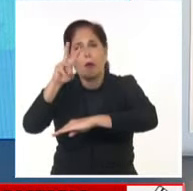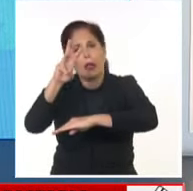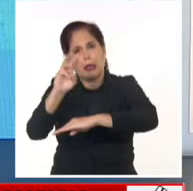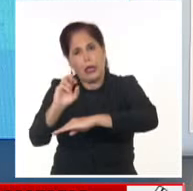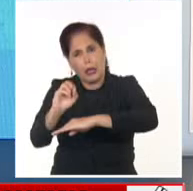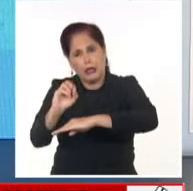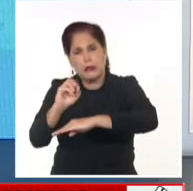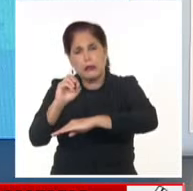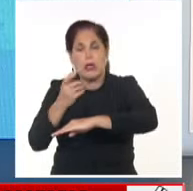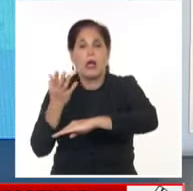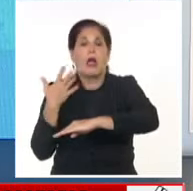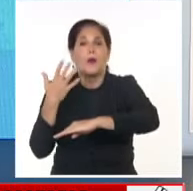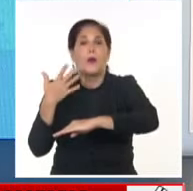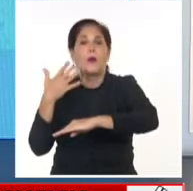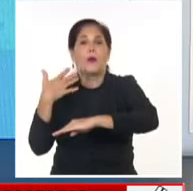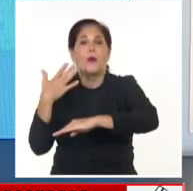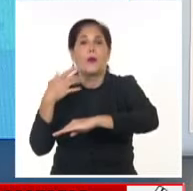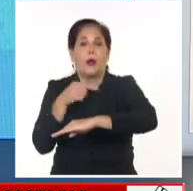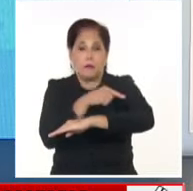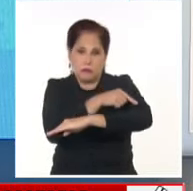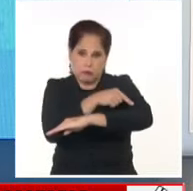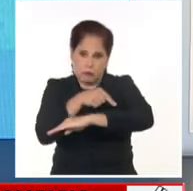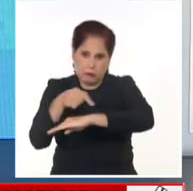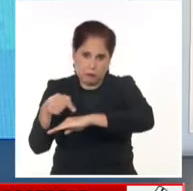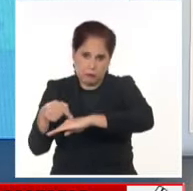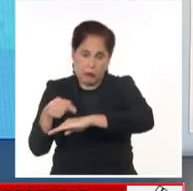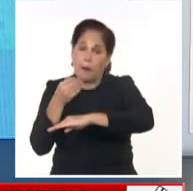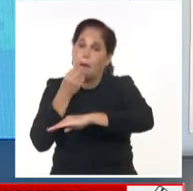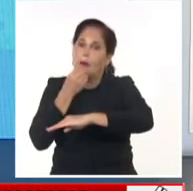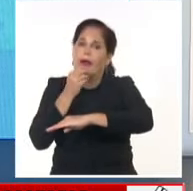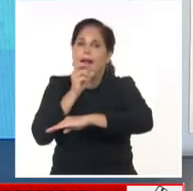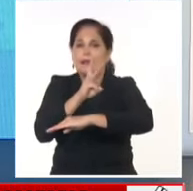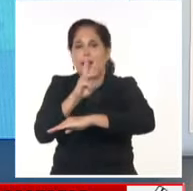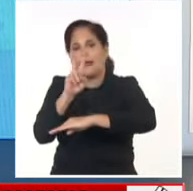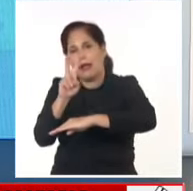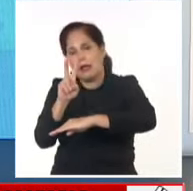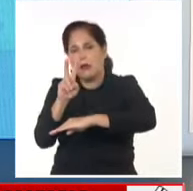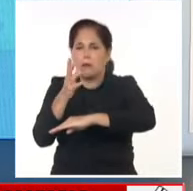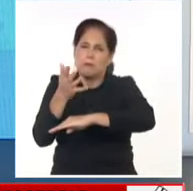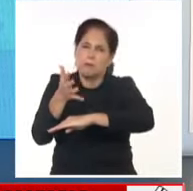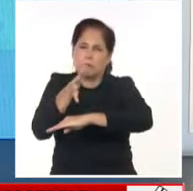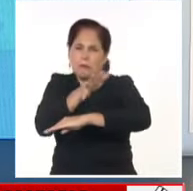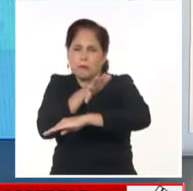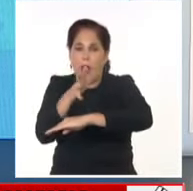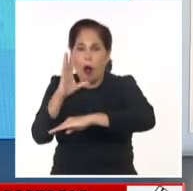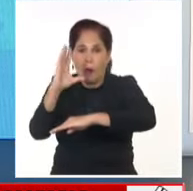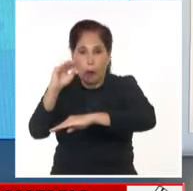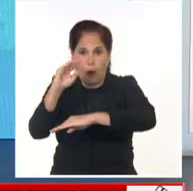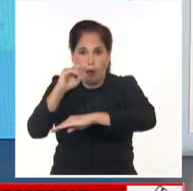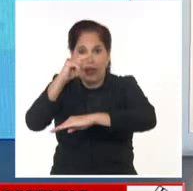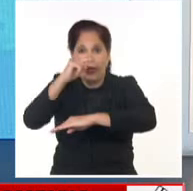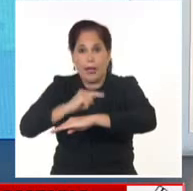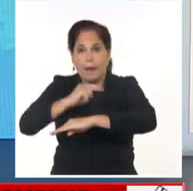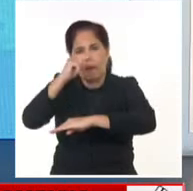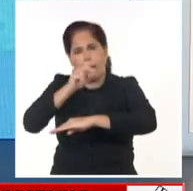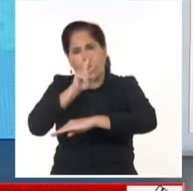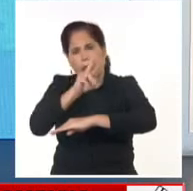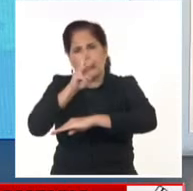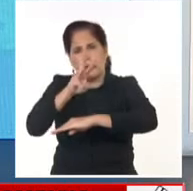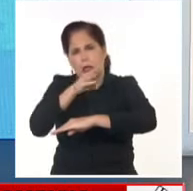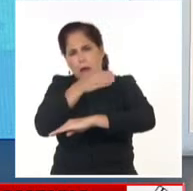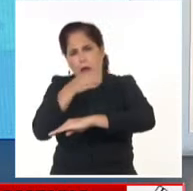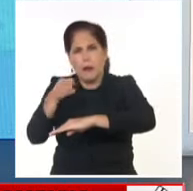31 grados en zonas del sur oriental, donde puntualmente pueden llegar hasta los 32 grados Celsius y para horas de la noche, las temperaturas entre 23 y